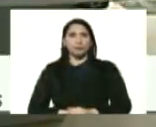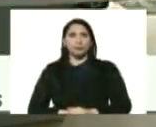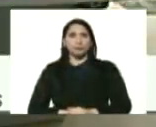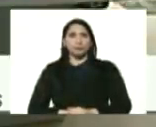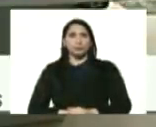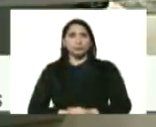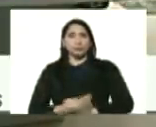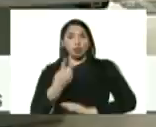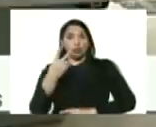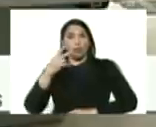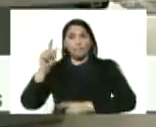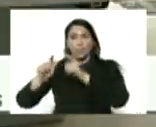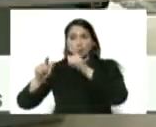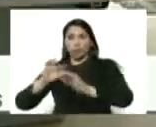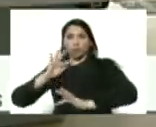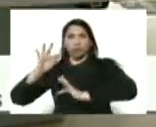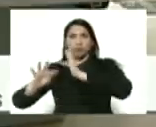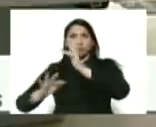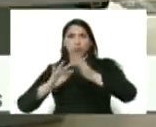Dos casos, nada más.